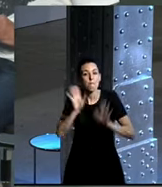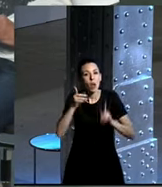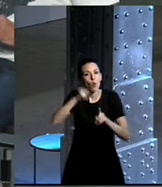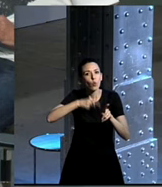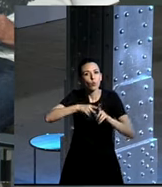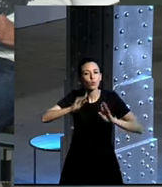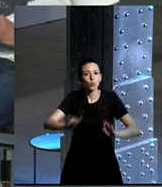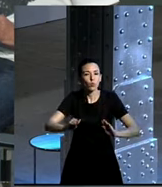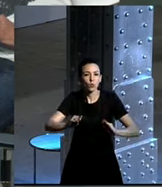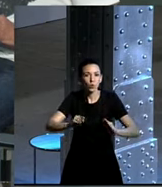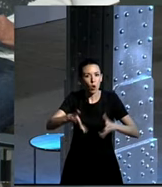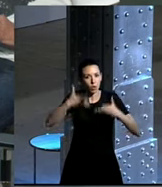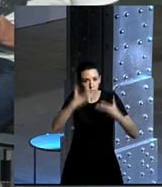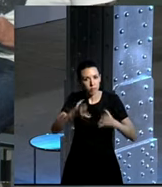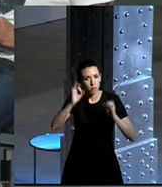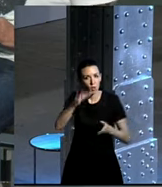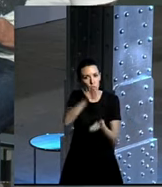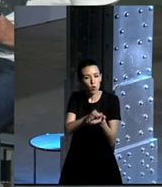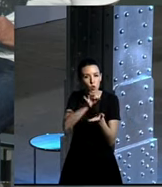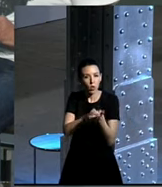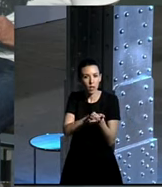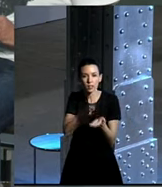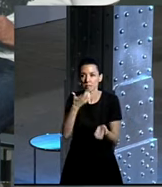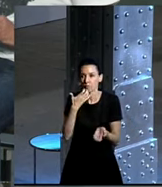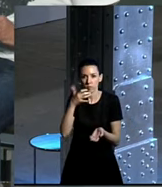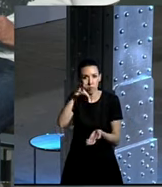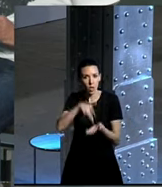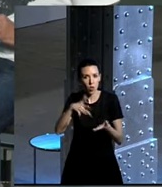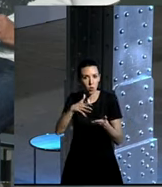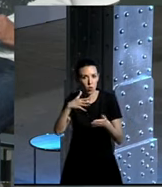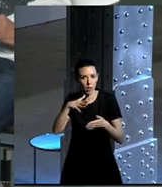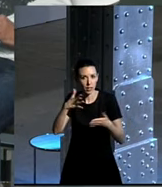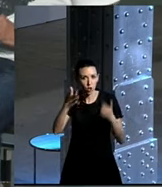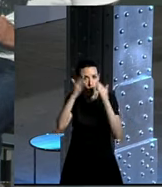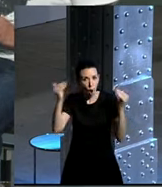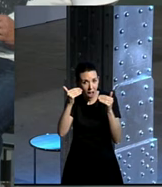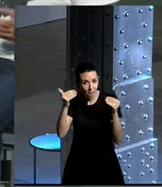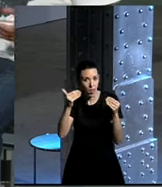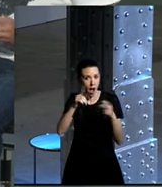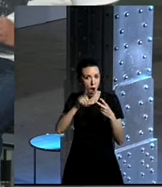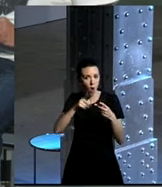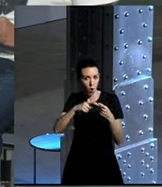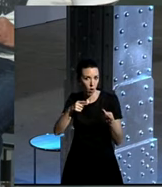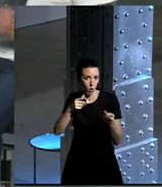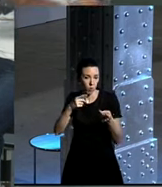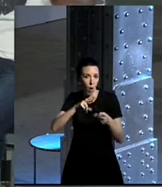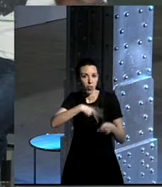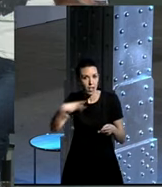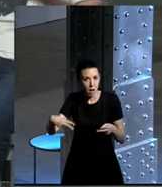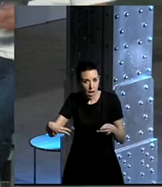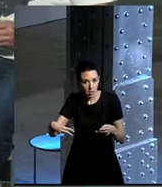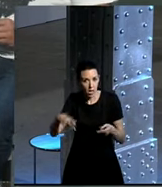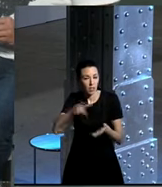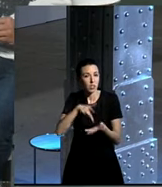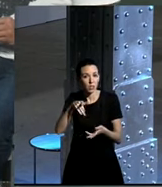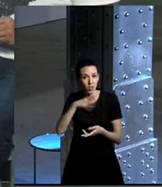serio en las ciudades, en ciudades holandesas y danesas, viene de los años 70, y no viene, aquí tenemos